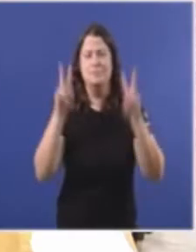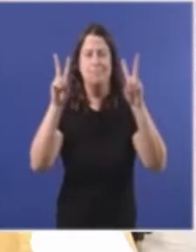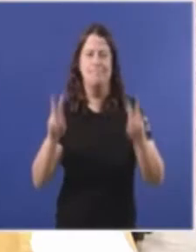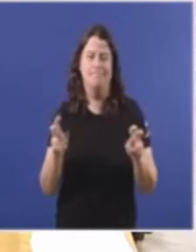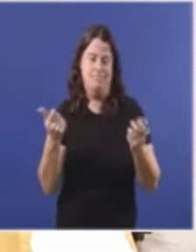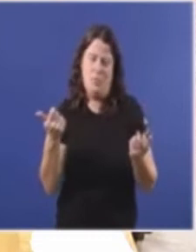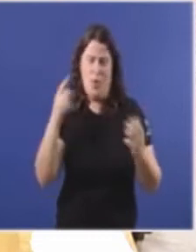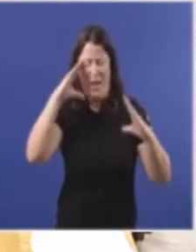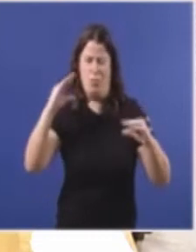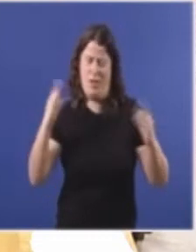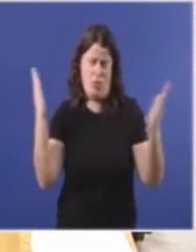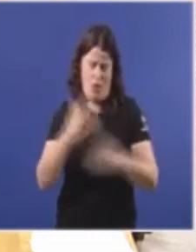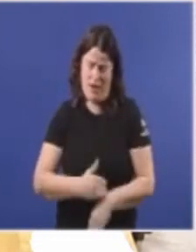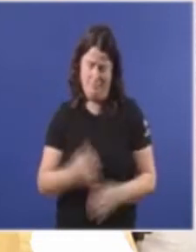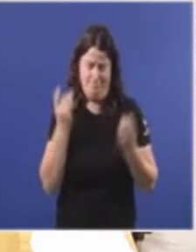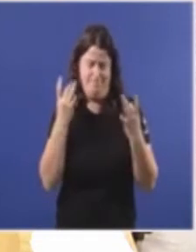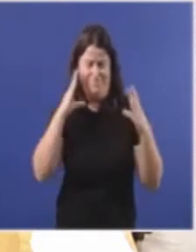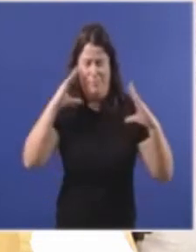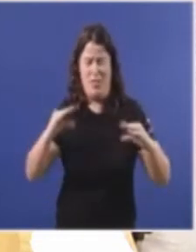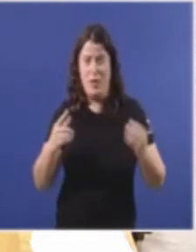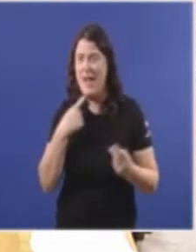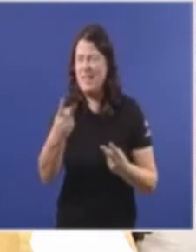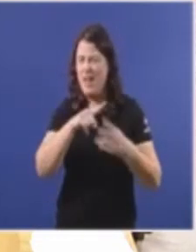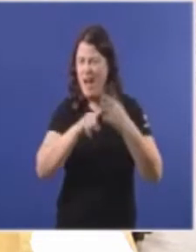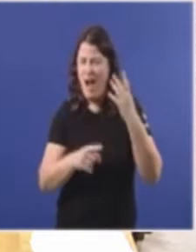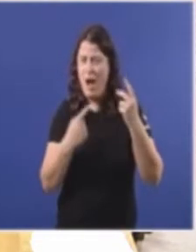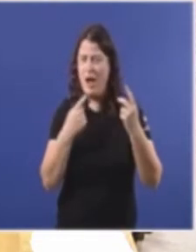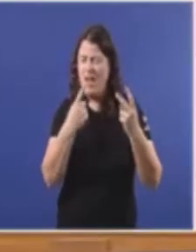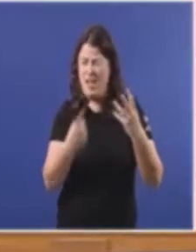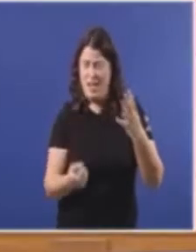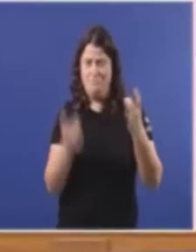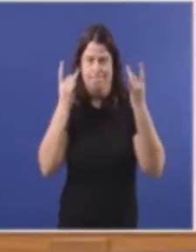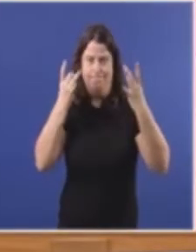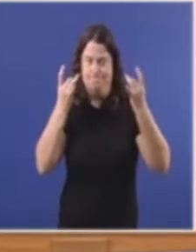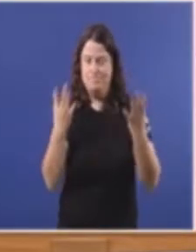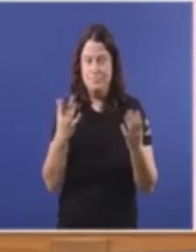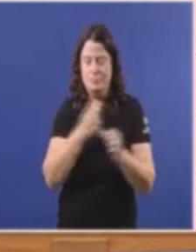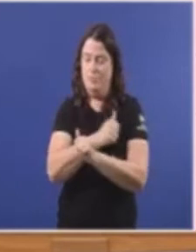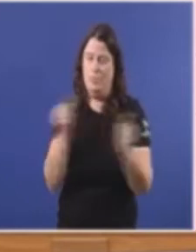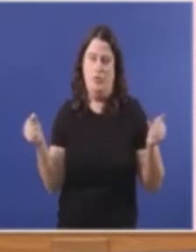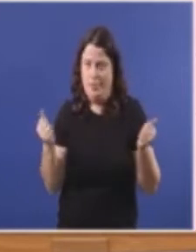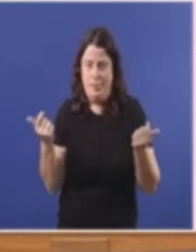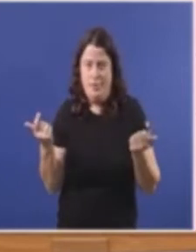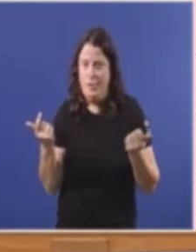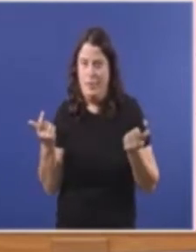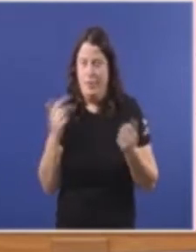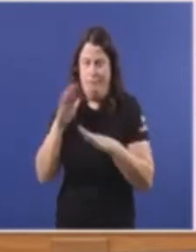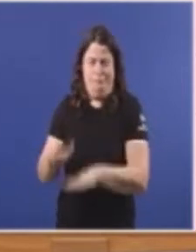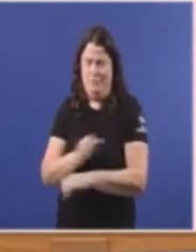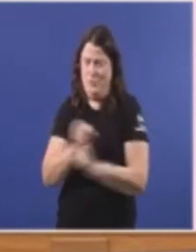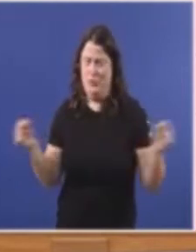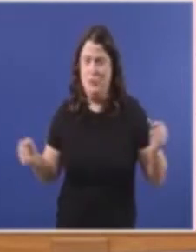pouco inmadura Señor caballero Decir todos os disparates Que vostedes dice É imposible seguilo Por que o resulta Que me